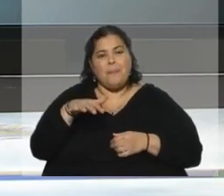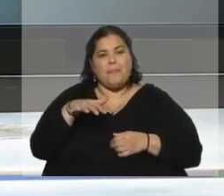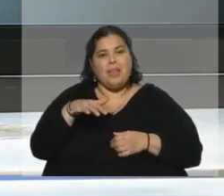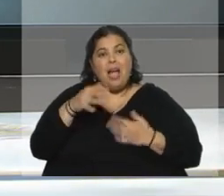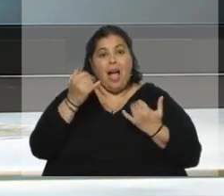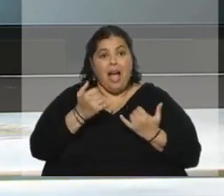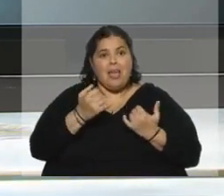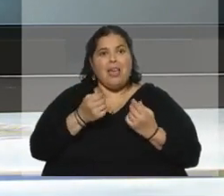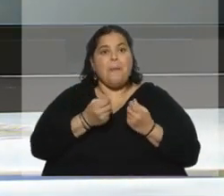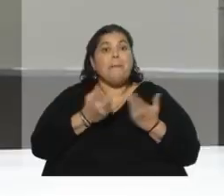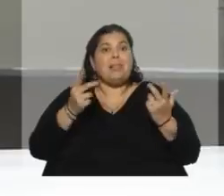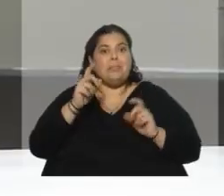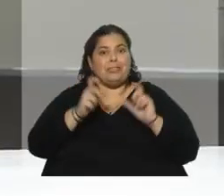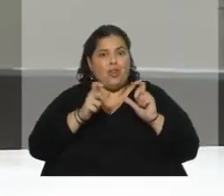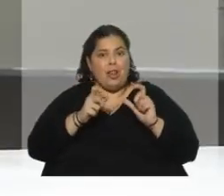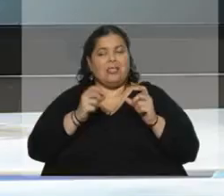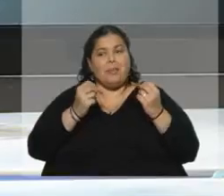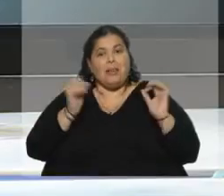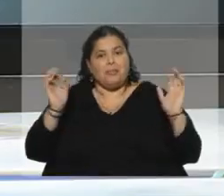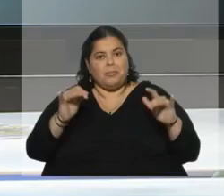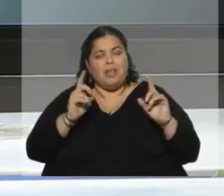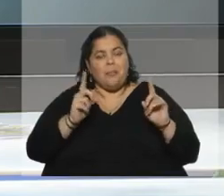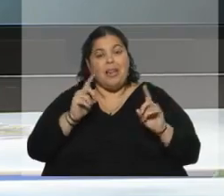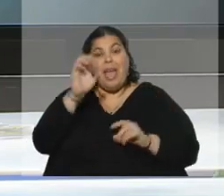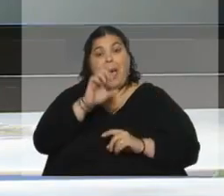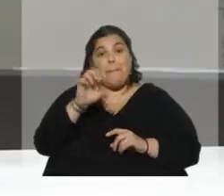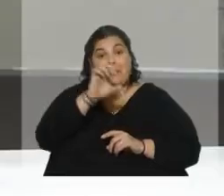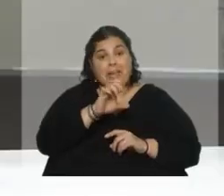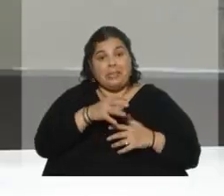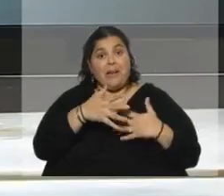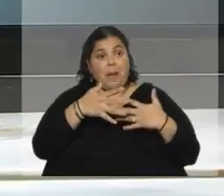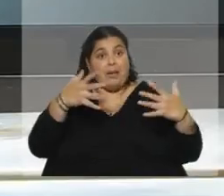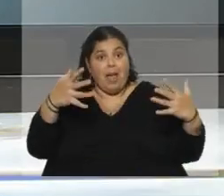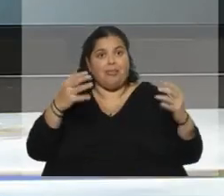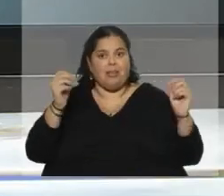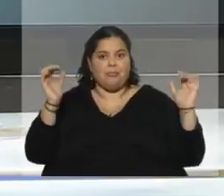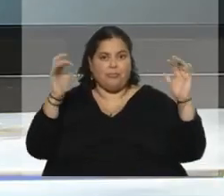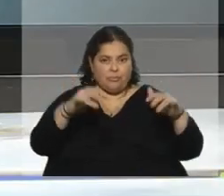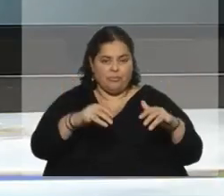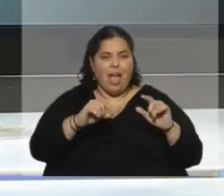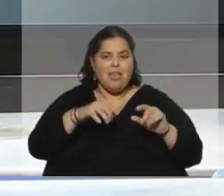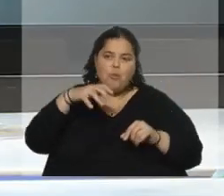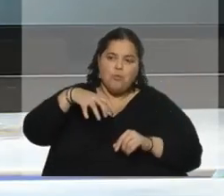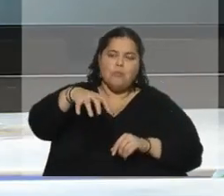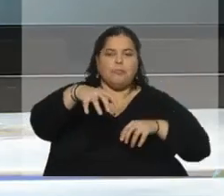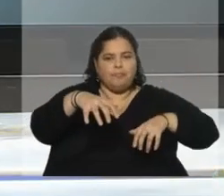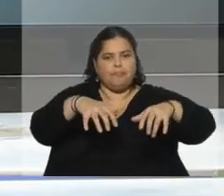poblándose de empresas potentes que están encontrando allí un lugar